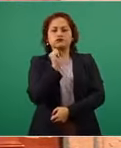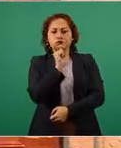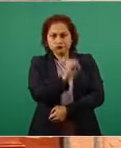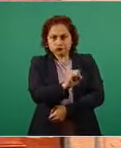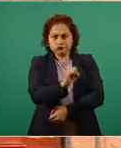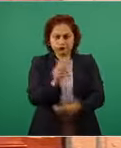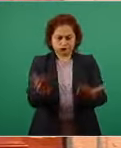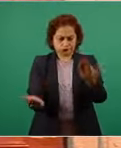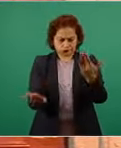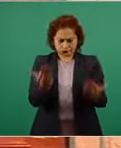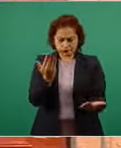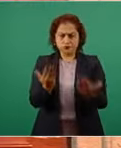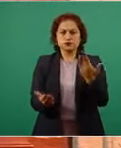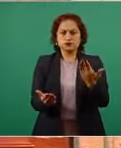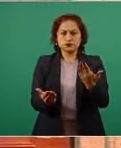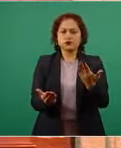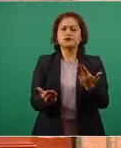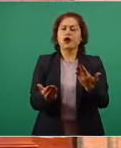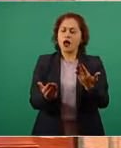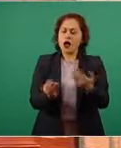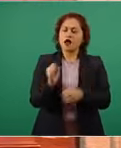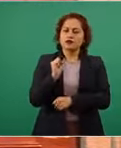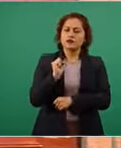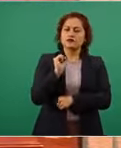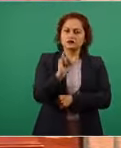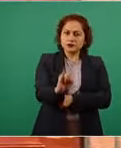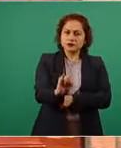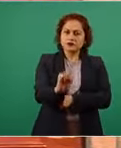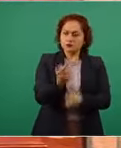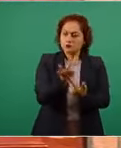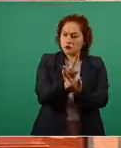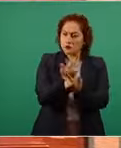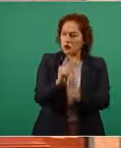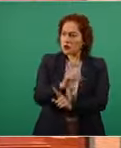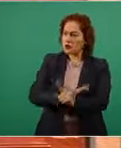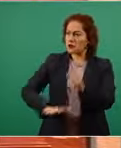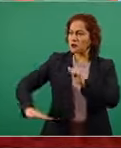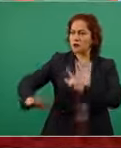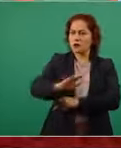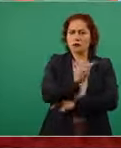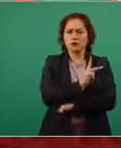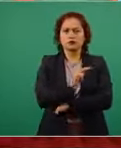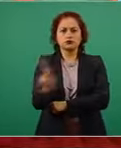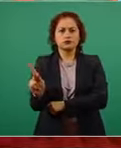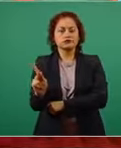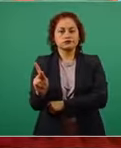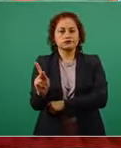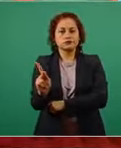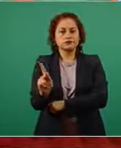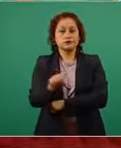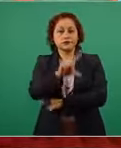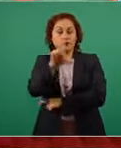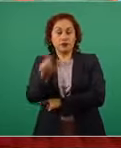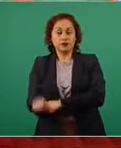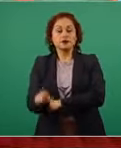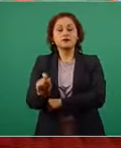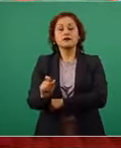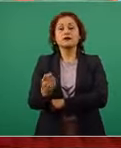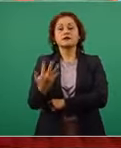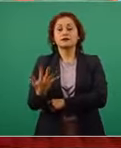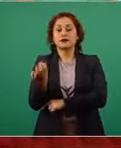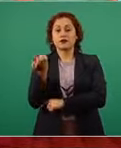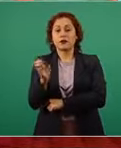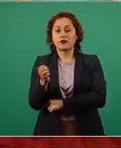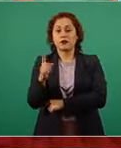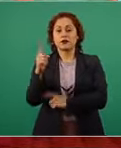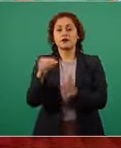demuestran que hubo libertad completa en las elecciones. El 25 de enero de